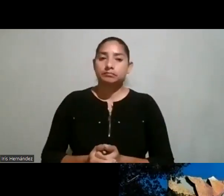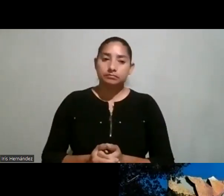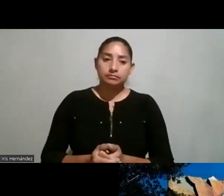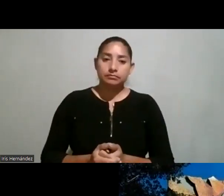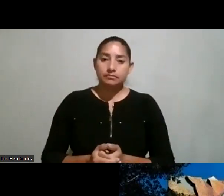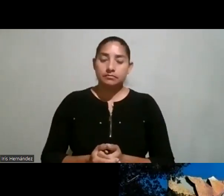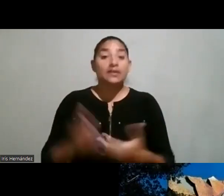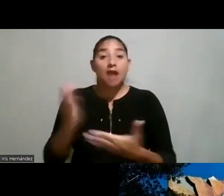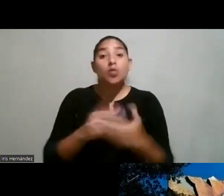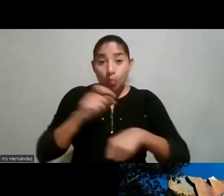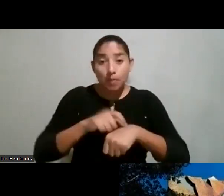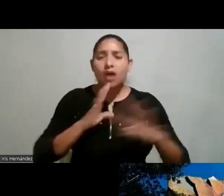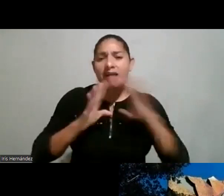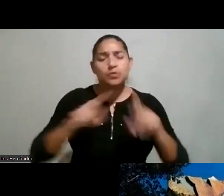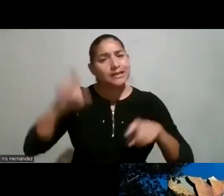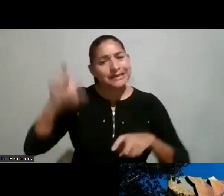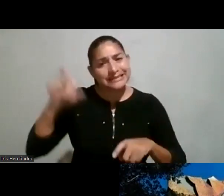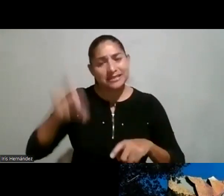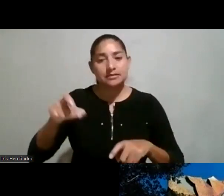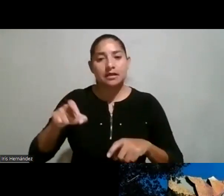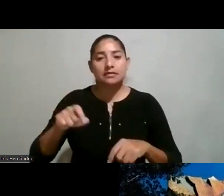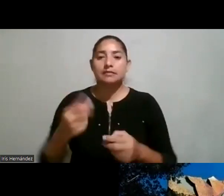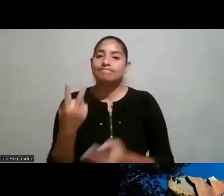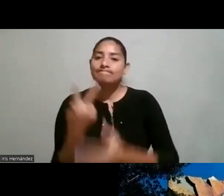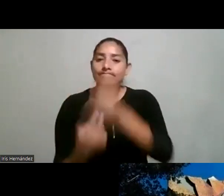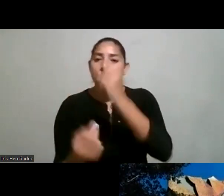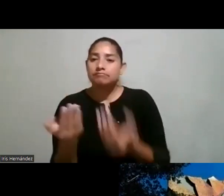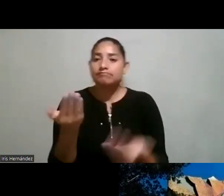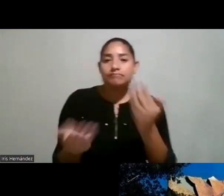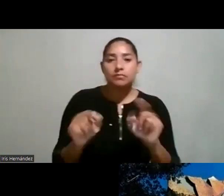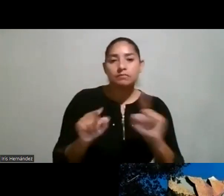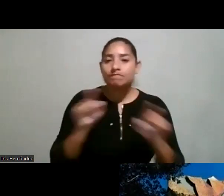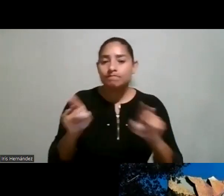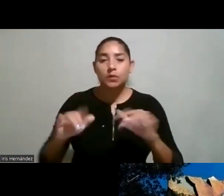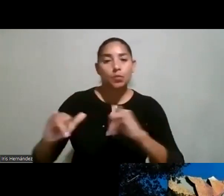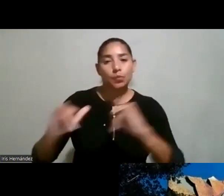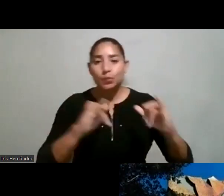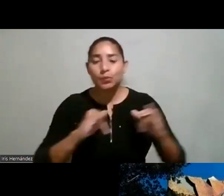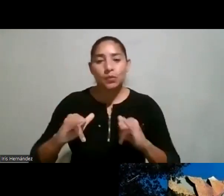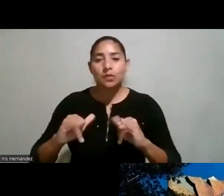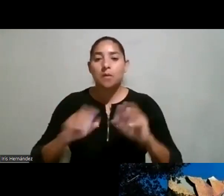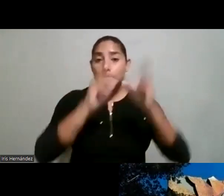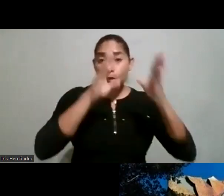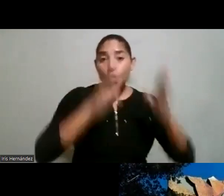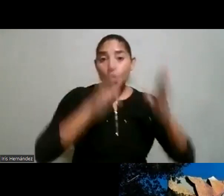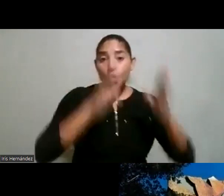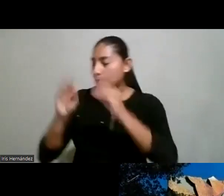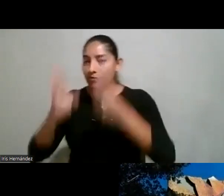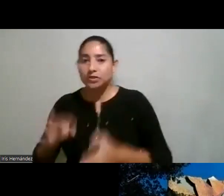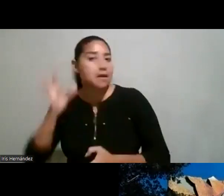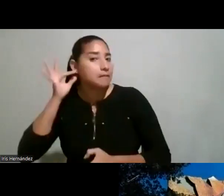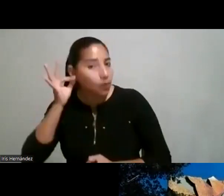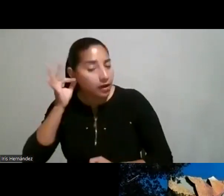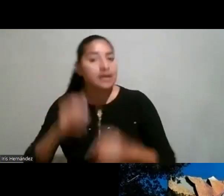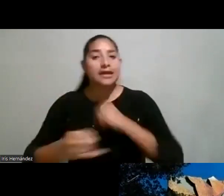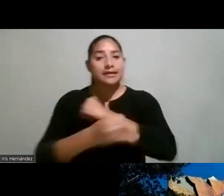en algún momento hablamos de la necesidad de paridad ¿verdad? de la importancia de que haya profesoras dando clases en las escuelas